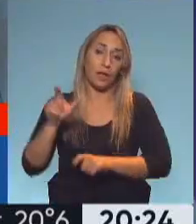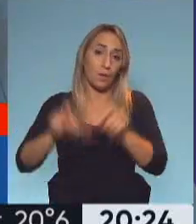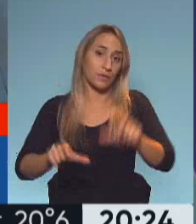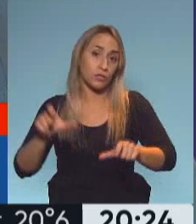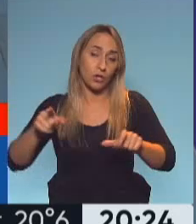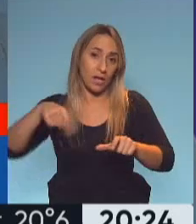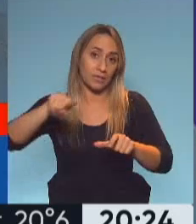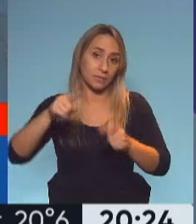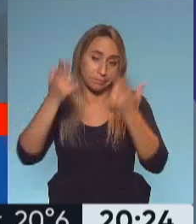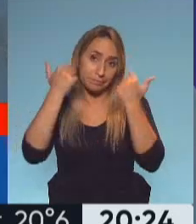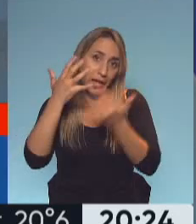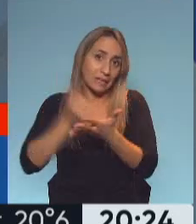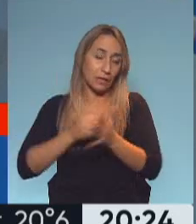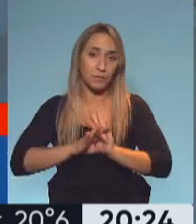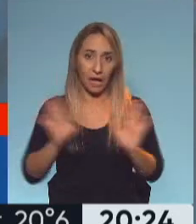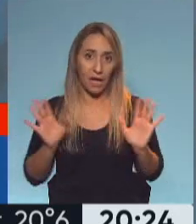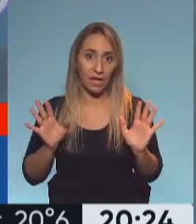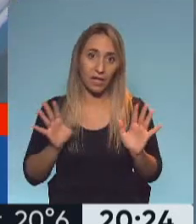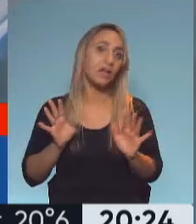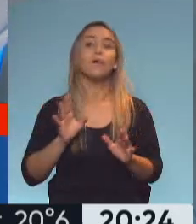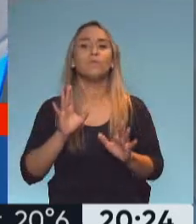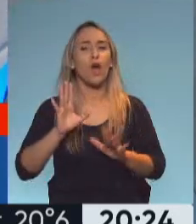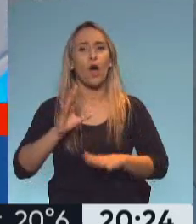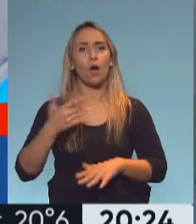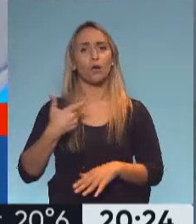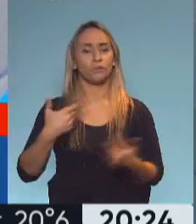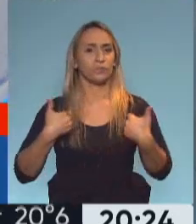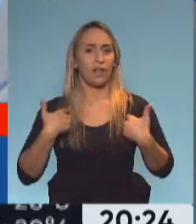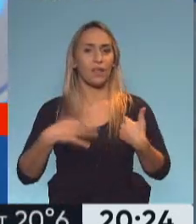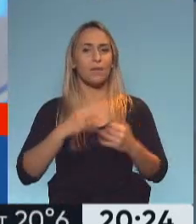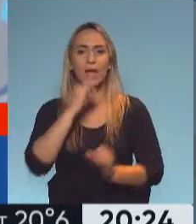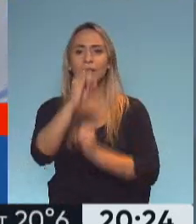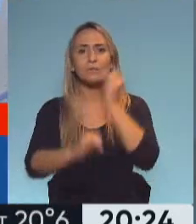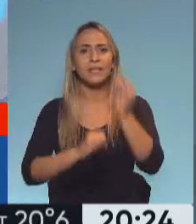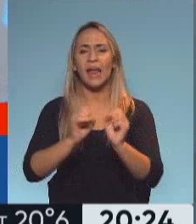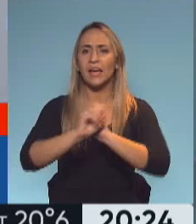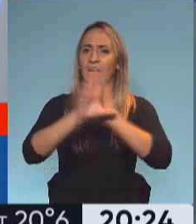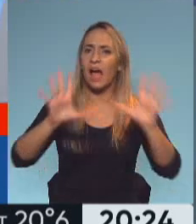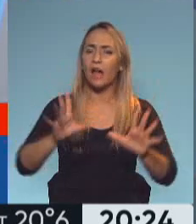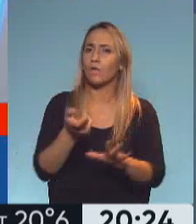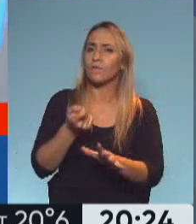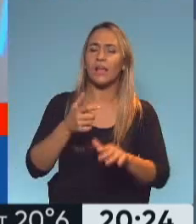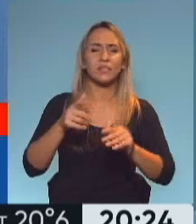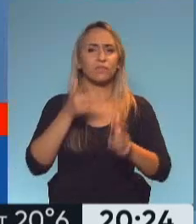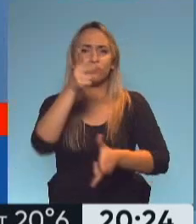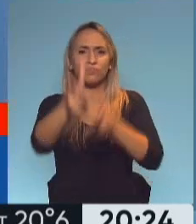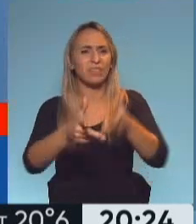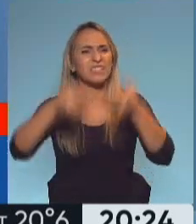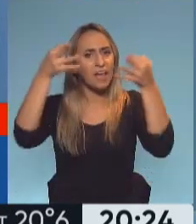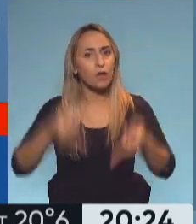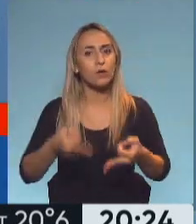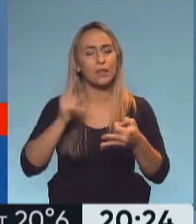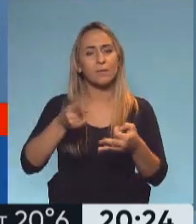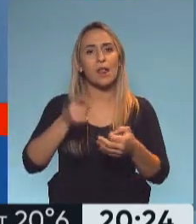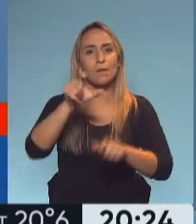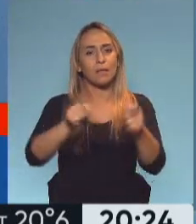acepta. Si uno es capaz de explicar las cosas en términos sencillos, concretos, y convincentes, y persuadir